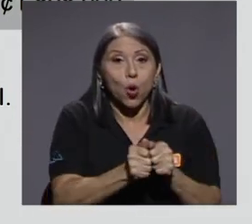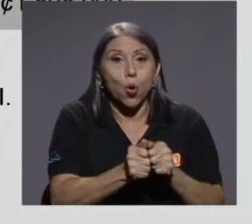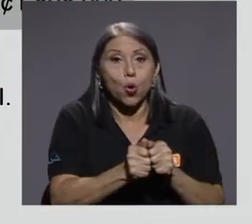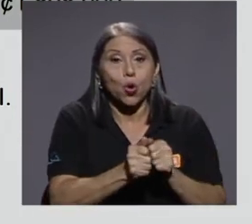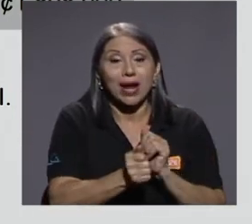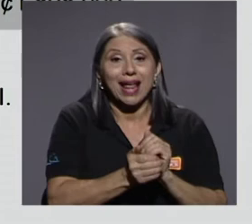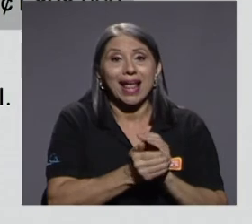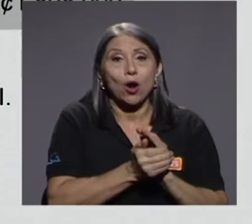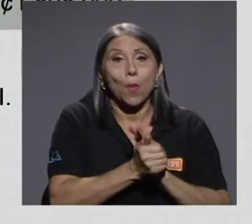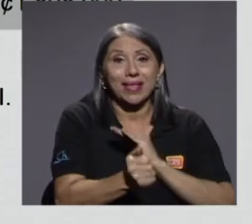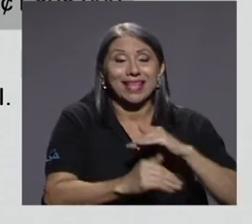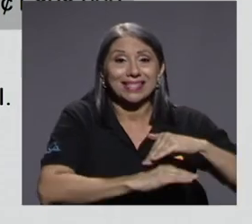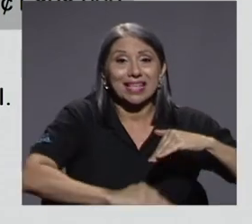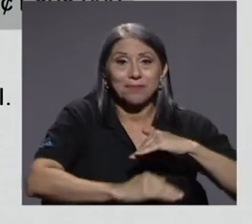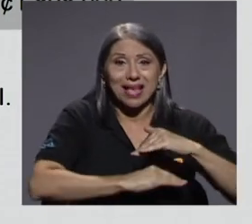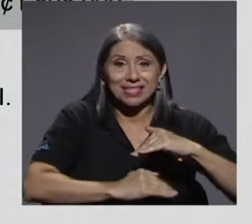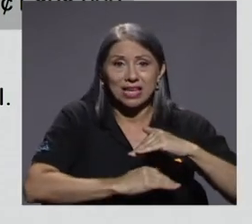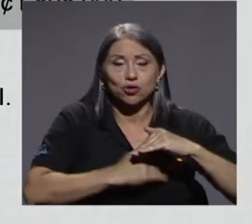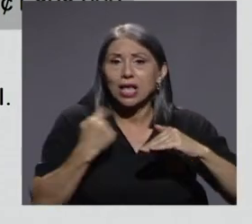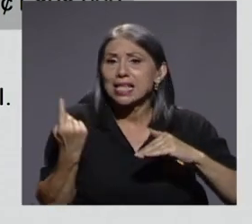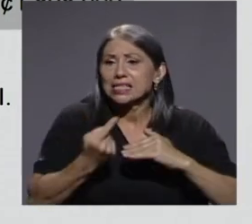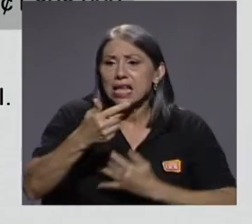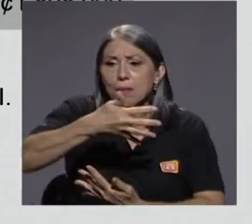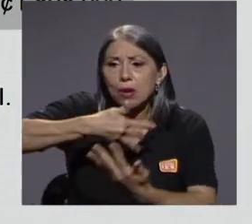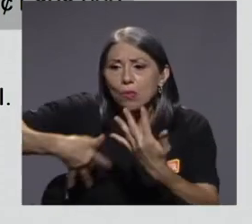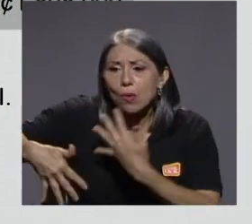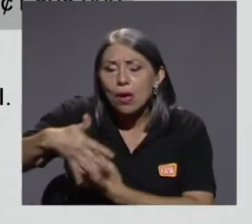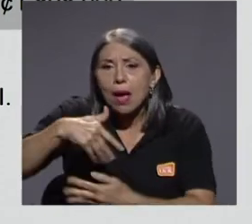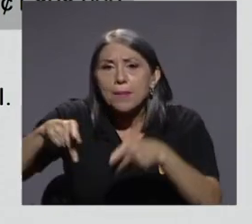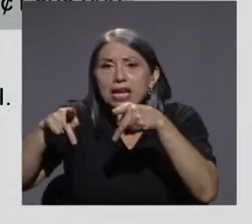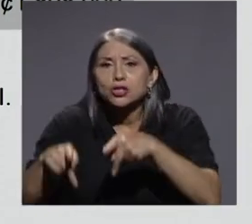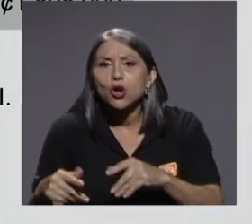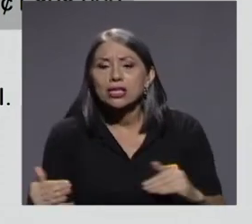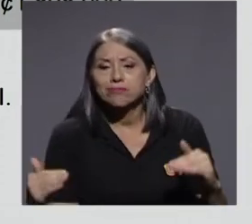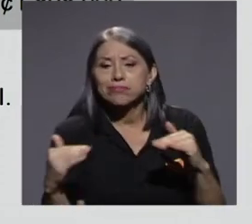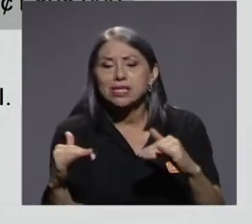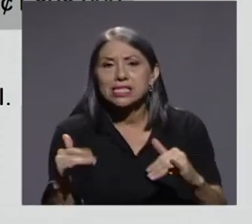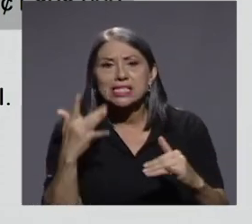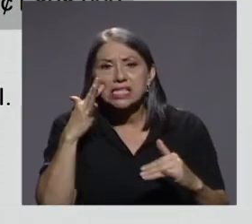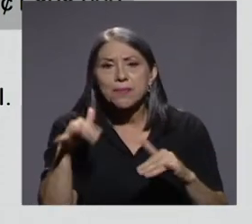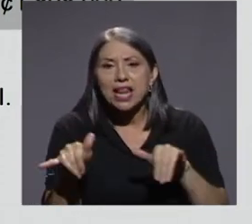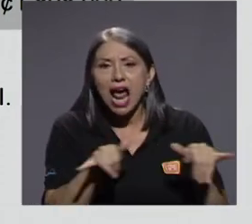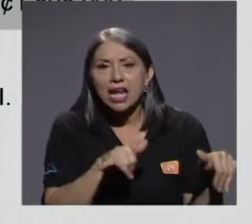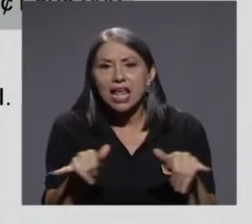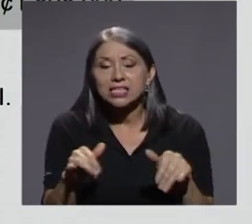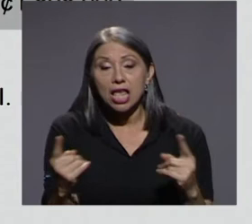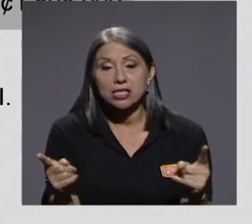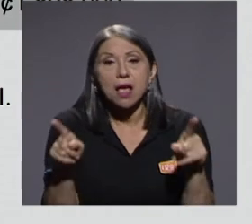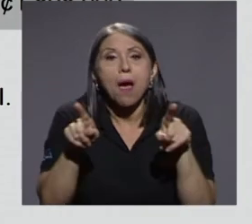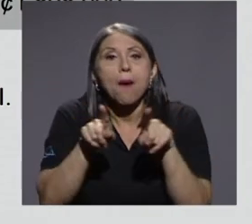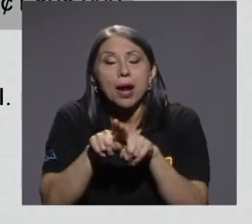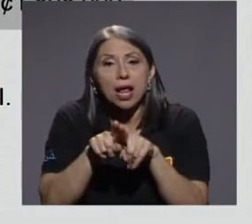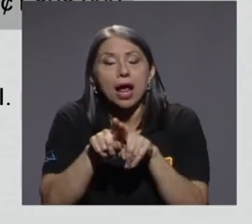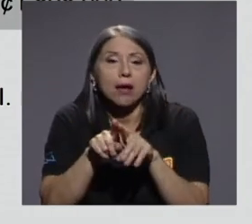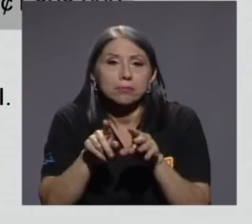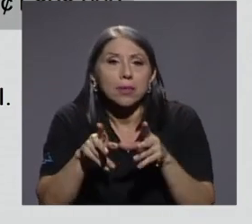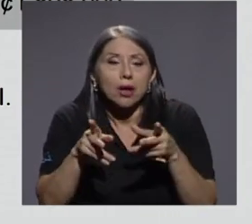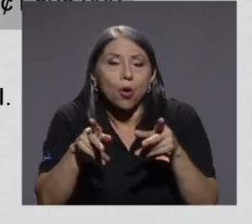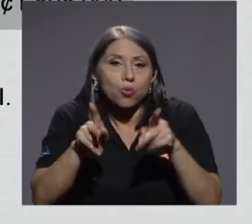de competencias básico tiende a moverse en círculos sociales con personas similares y tendrá a emparejarse con una mujer que también